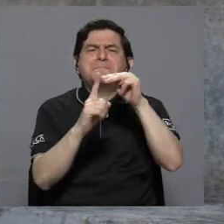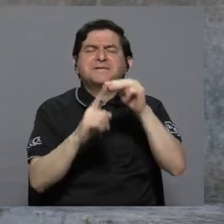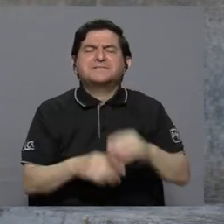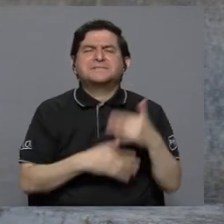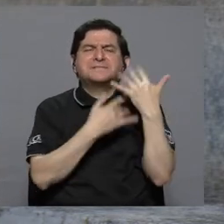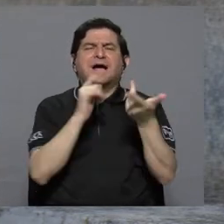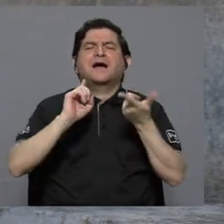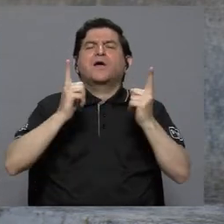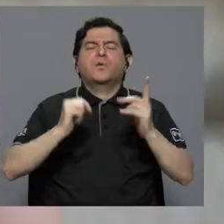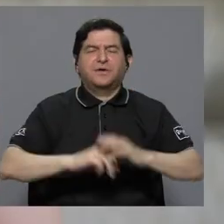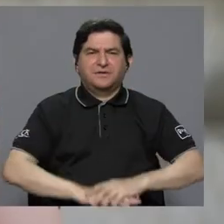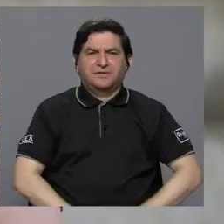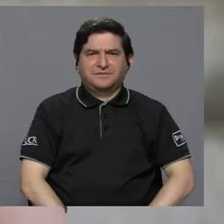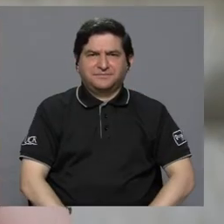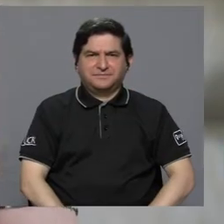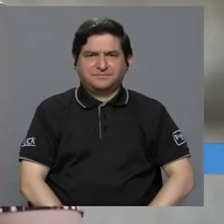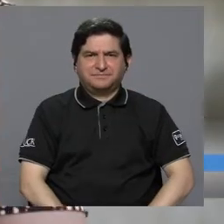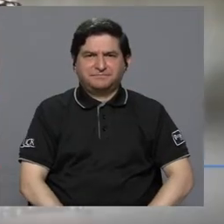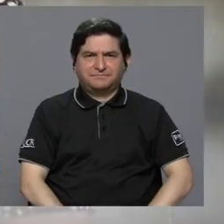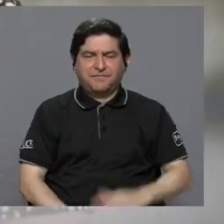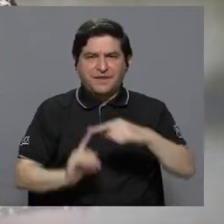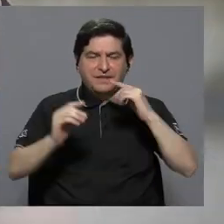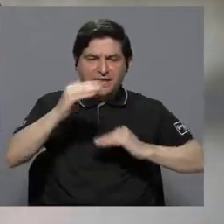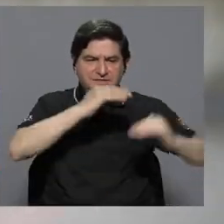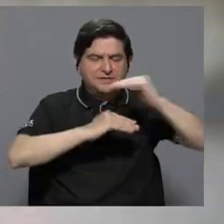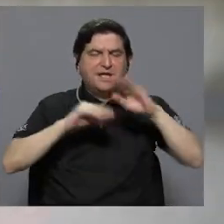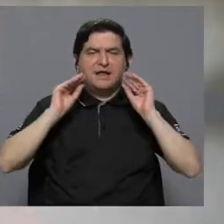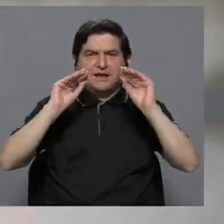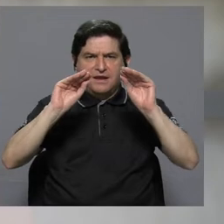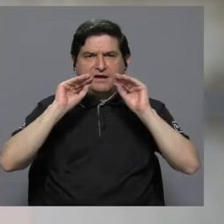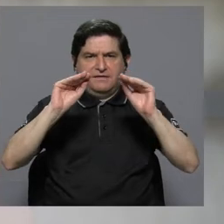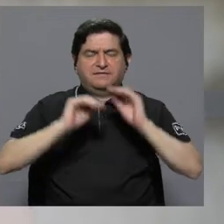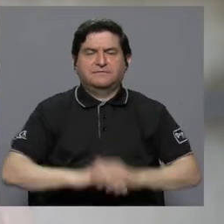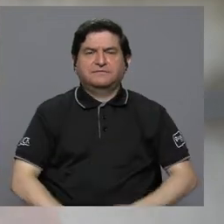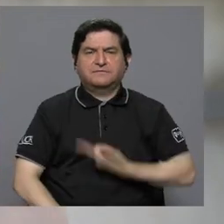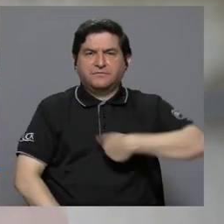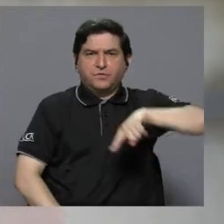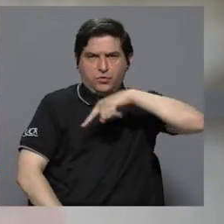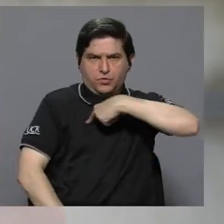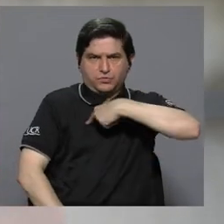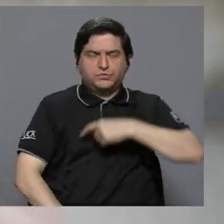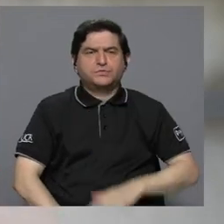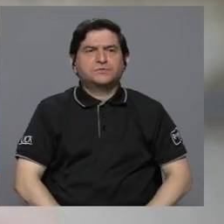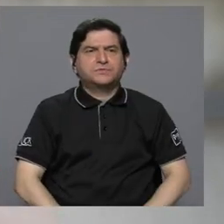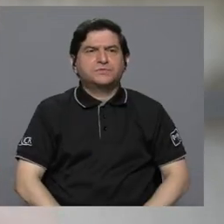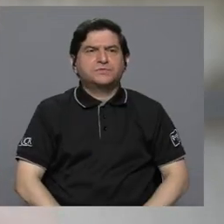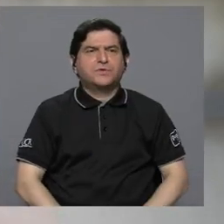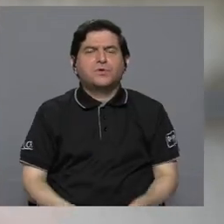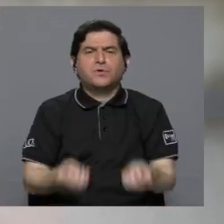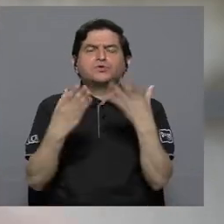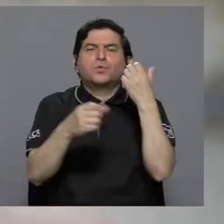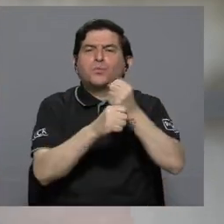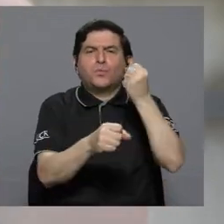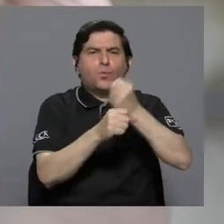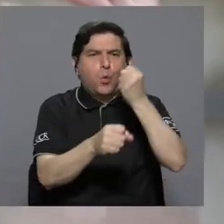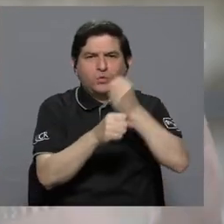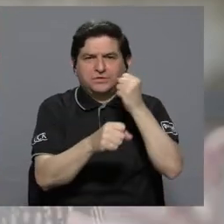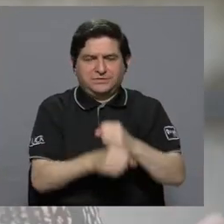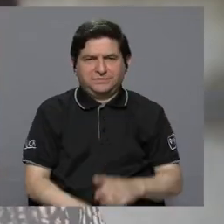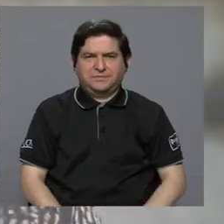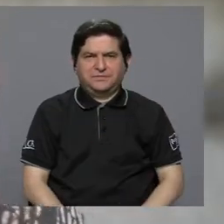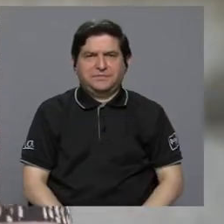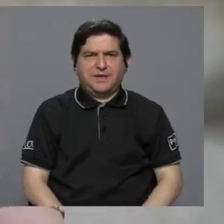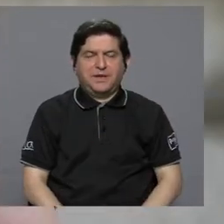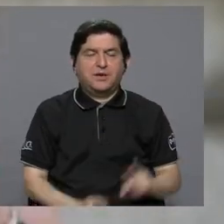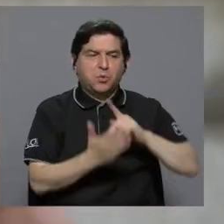esperanza para ellos? Desde la Facultad de Educación, como te decía, Gabriela, estamos haciendo muchos esfuerzos. Esfuerzos